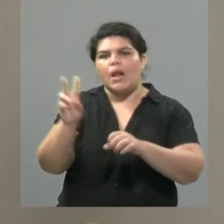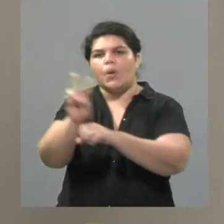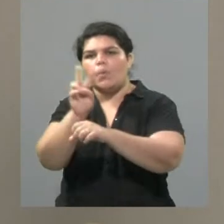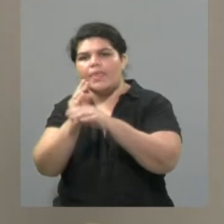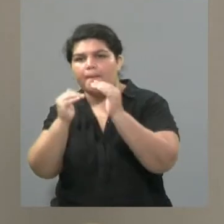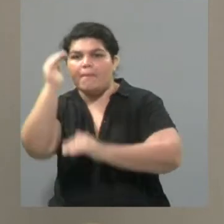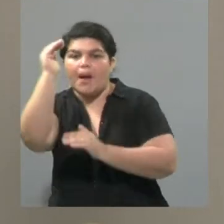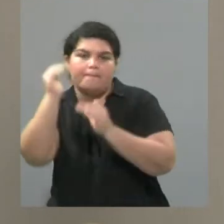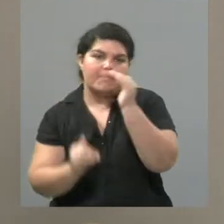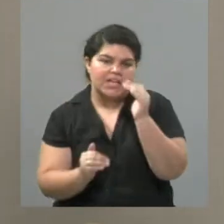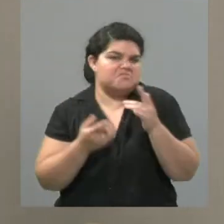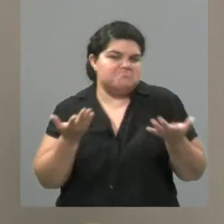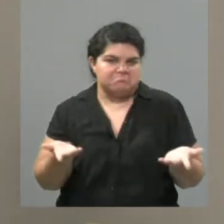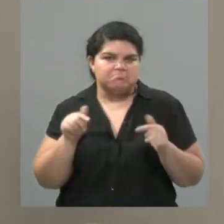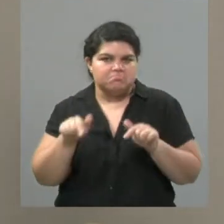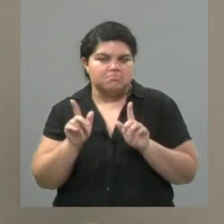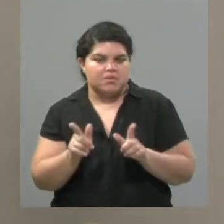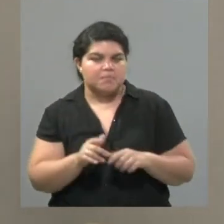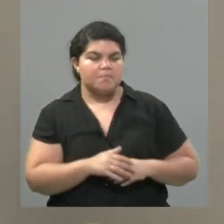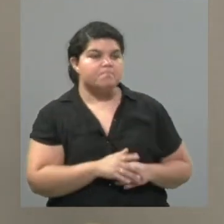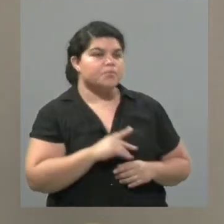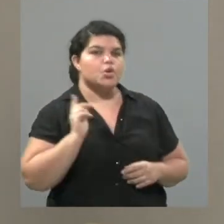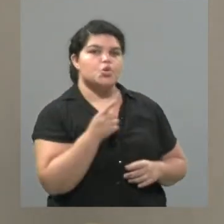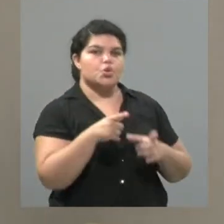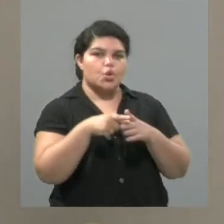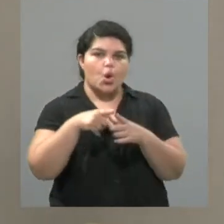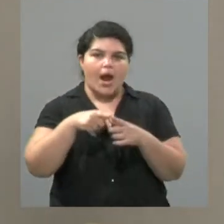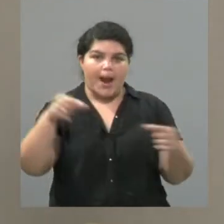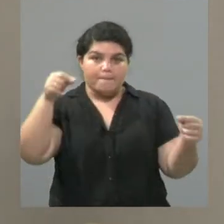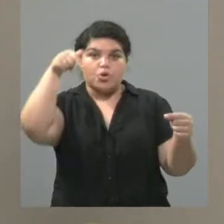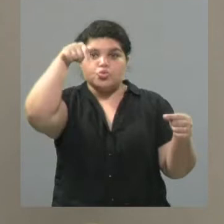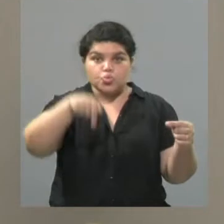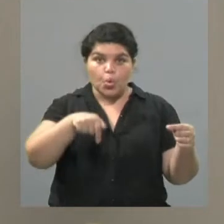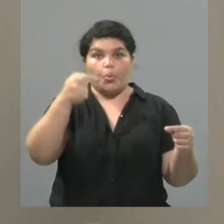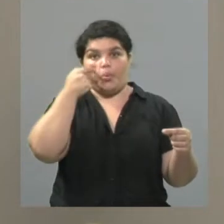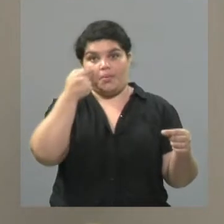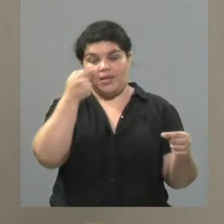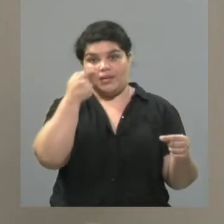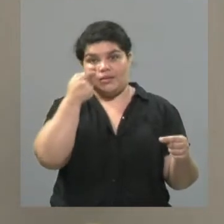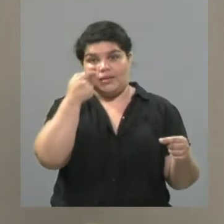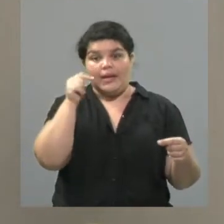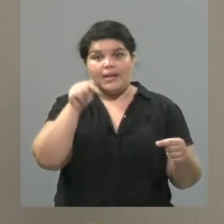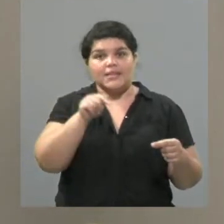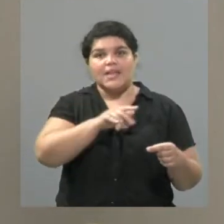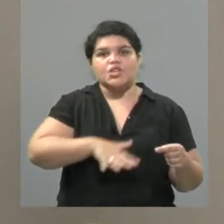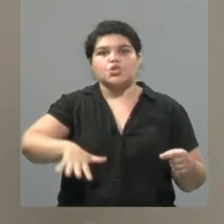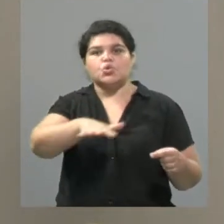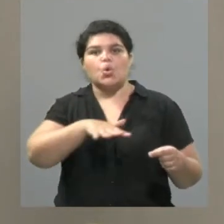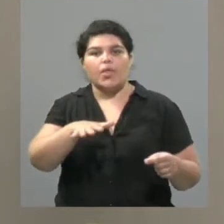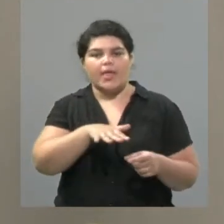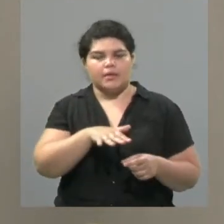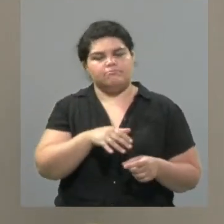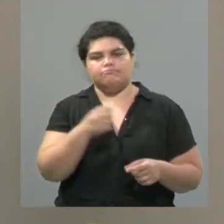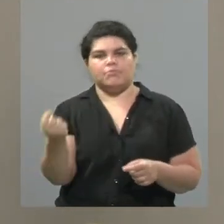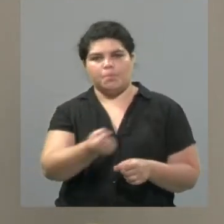oportunidad de vivir en Fukuoka, una ciudad al sur de Japón, una ciudad que ha evolucionado mucho en cuanto a la contaminación.